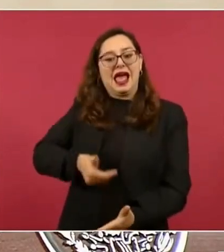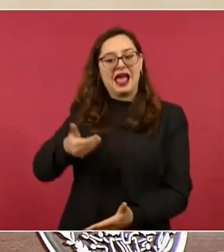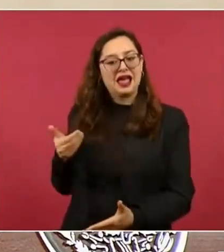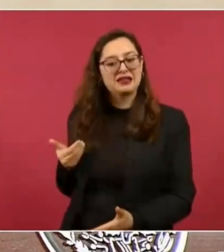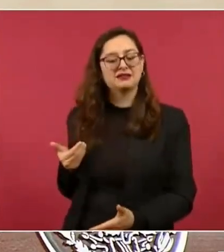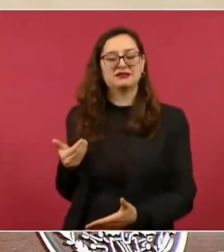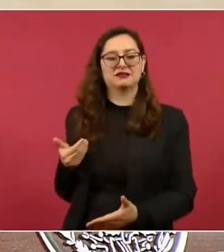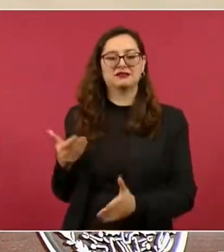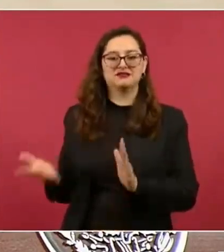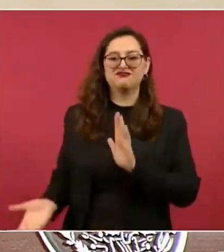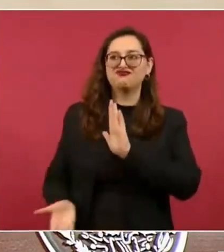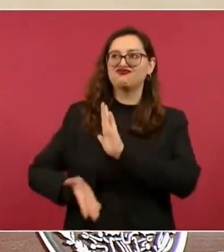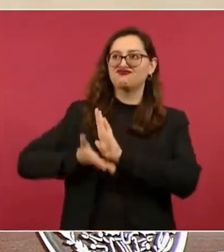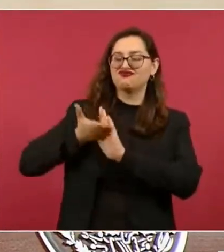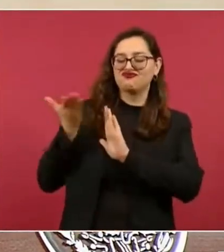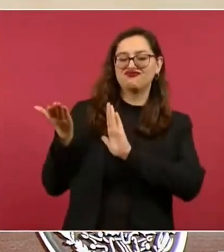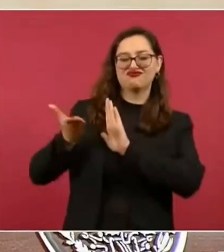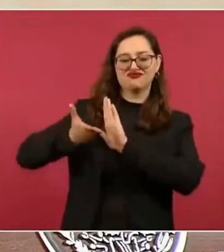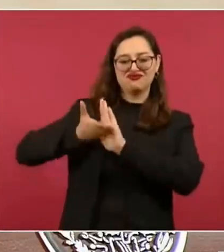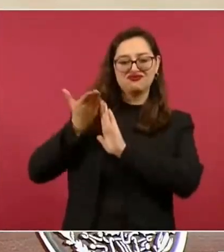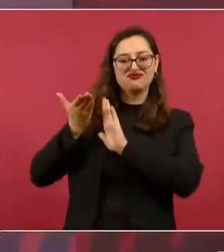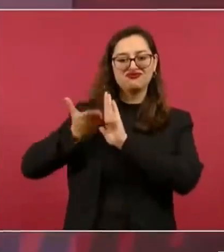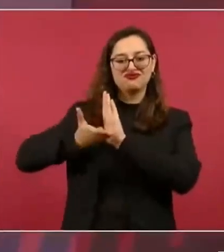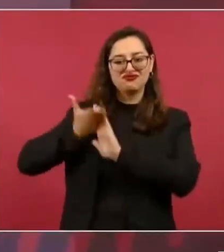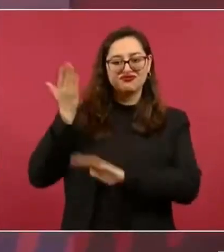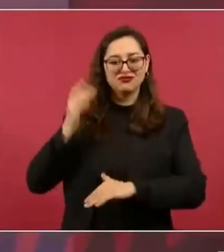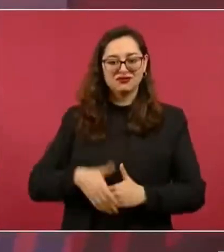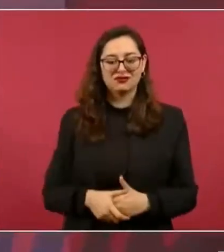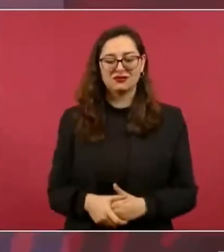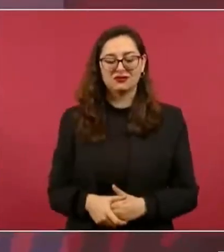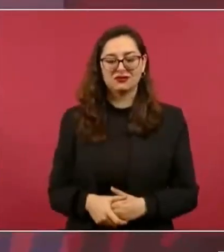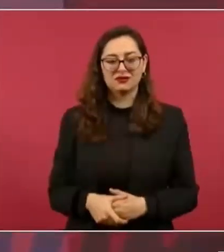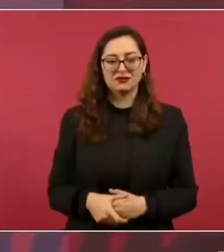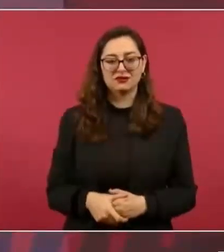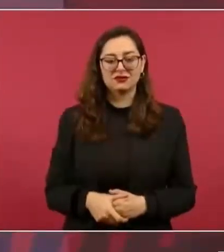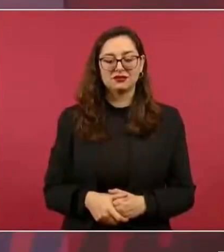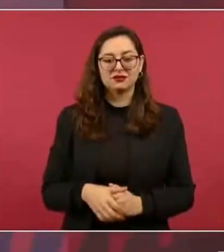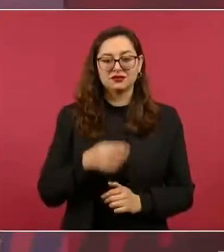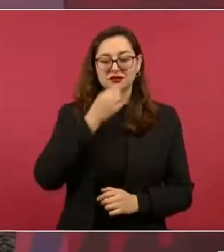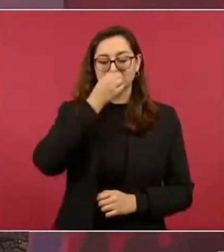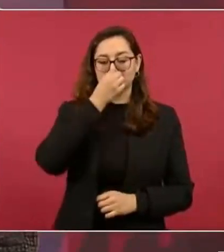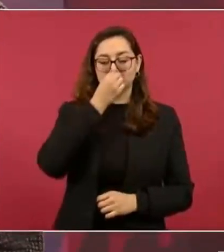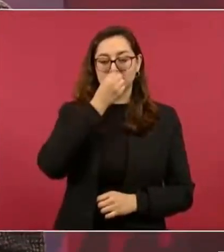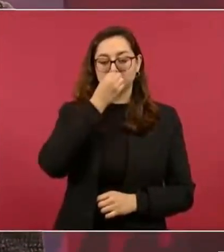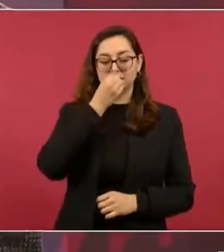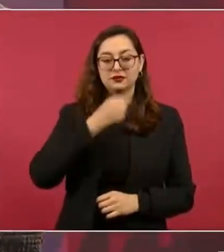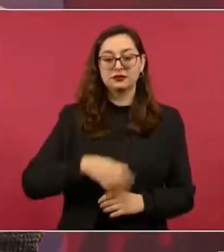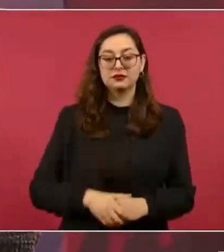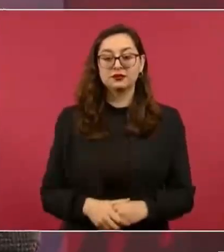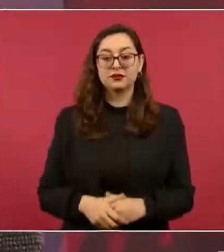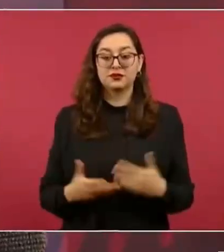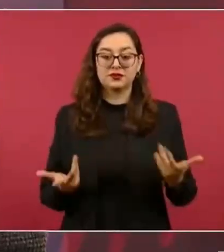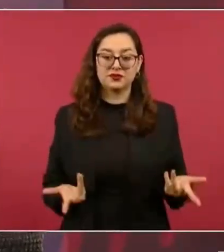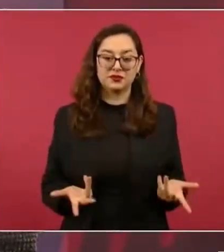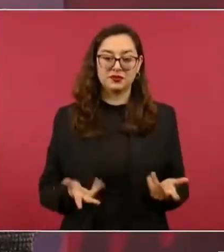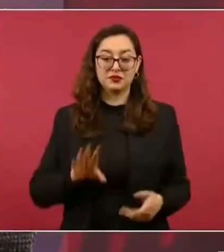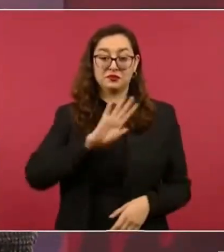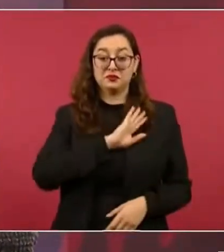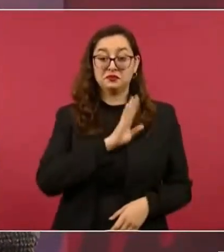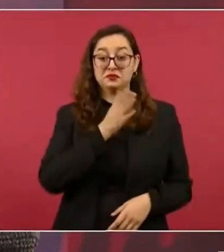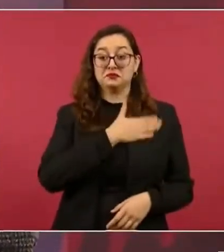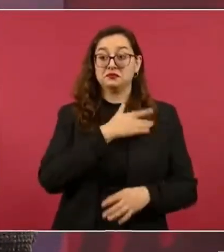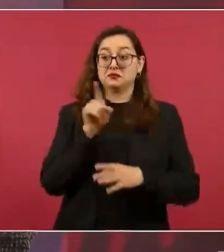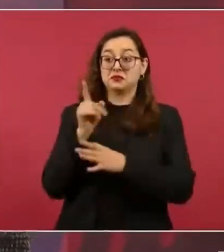y todavía se atreven a decir que nos trajeron los